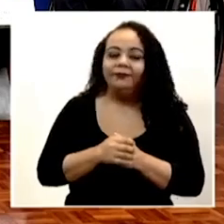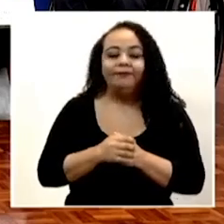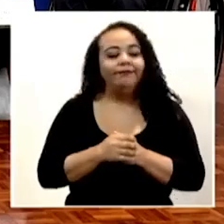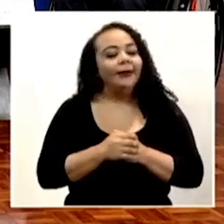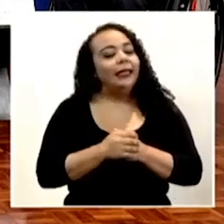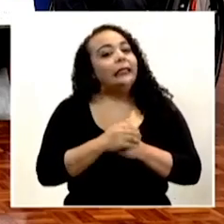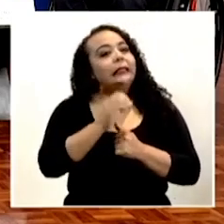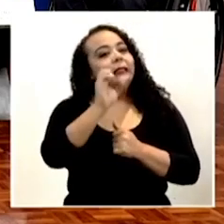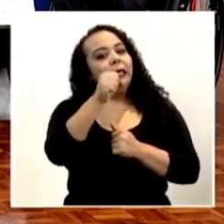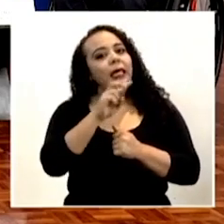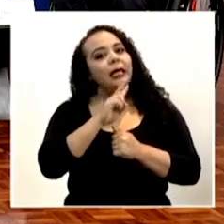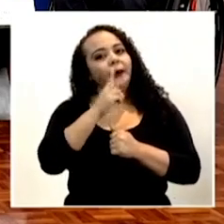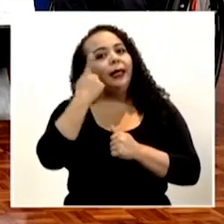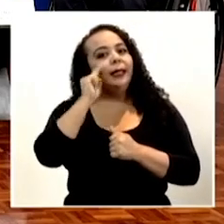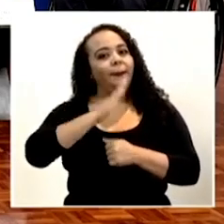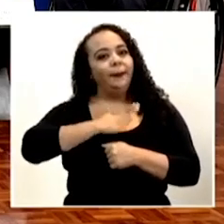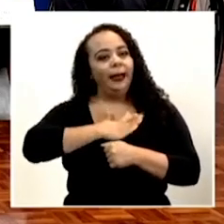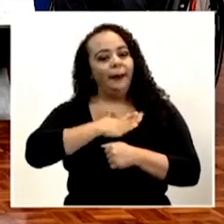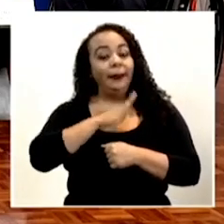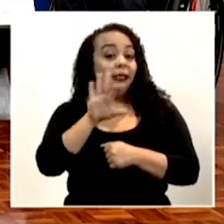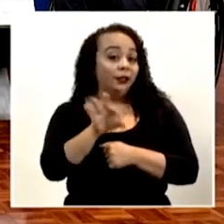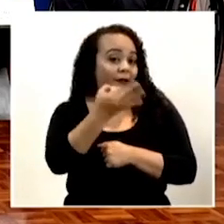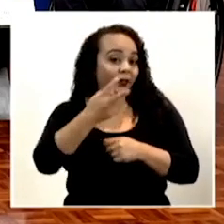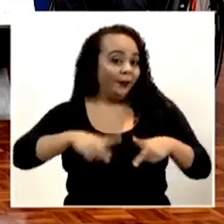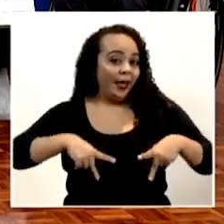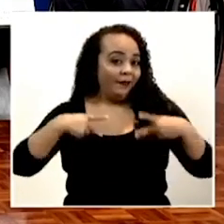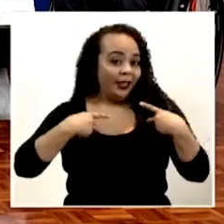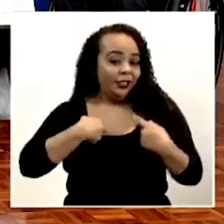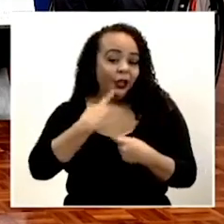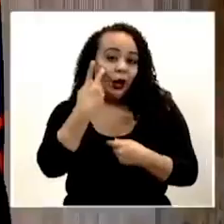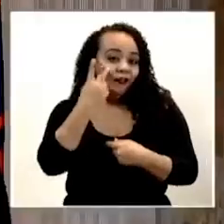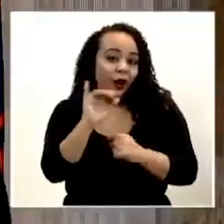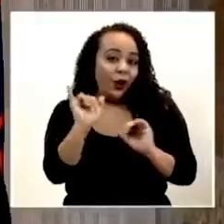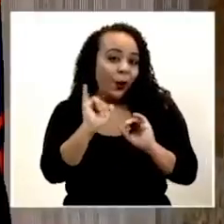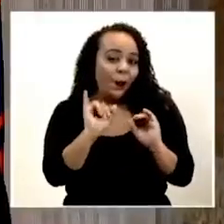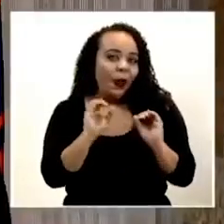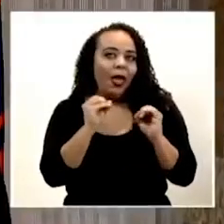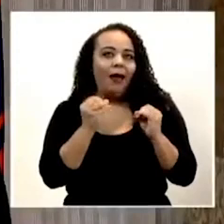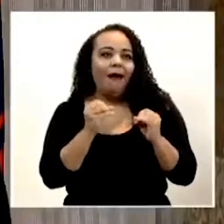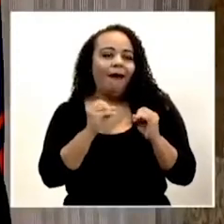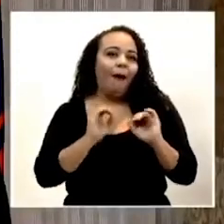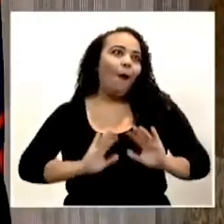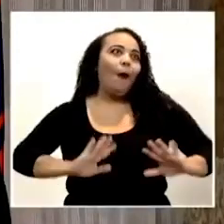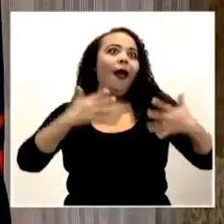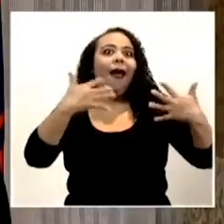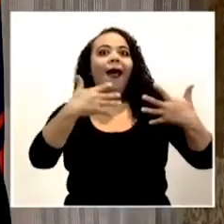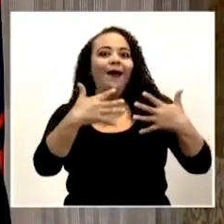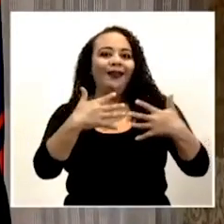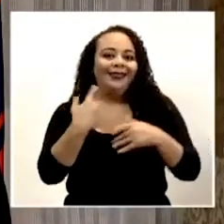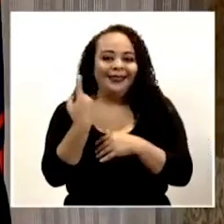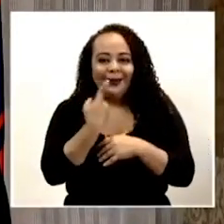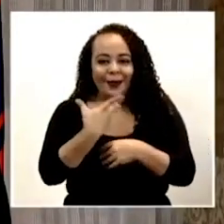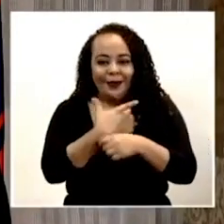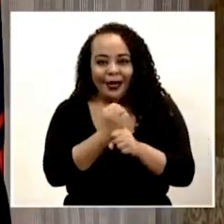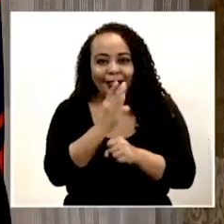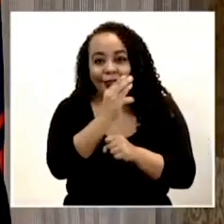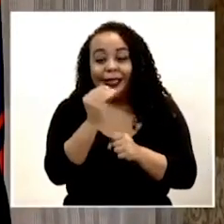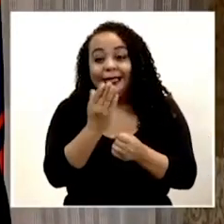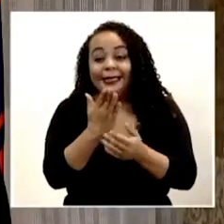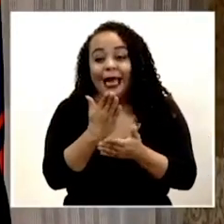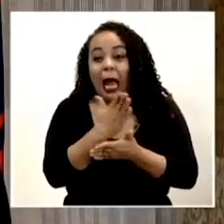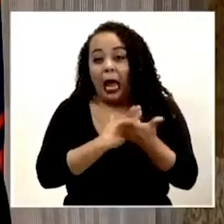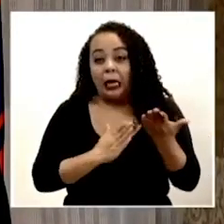Sí, la verdad, para mí es, es un estilo de vida y yo no lo veo como nada extraordinario, porque, como te digo, o siempre lo he hecho y es algo que,